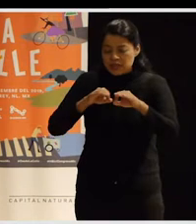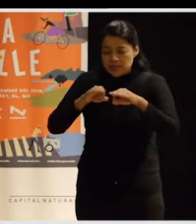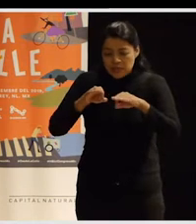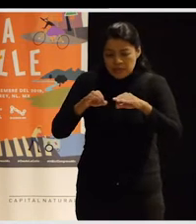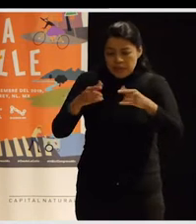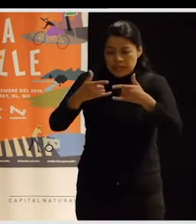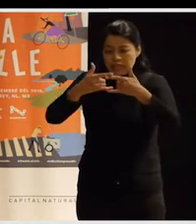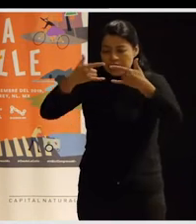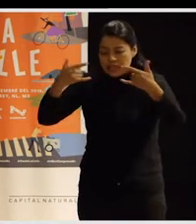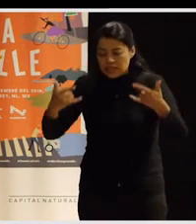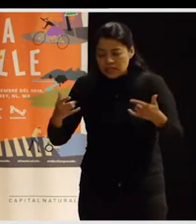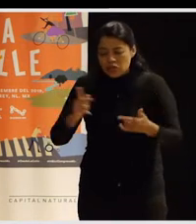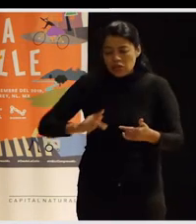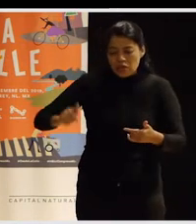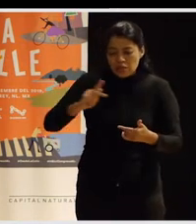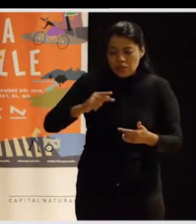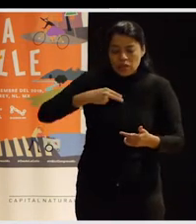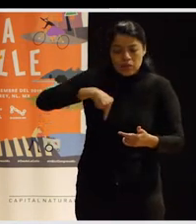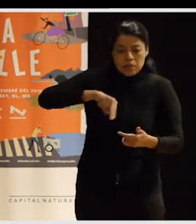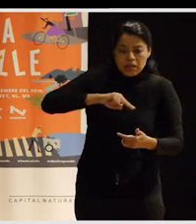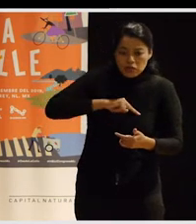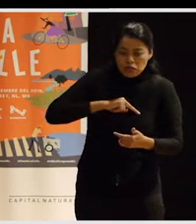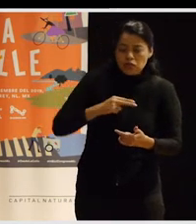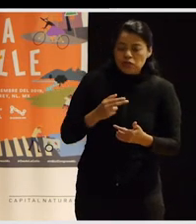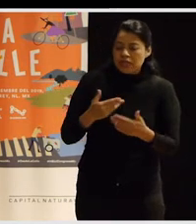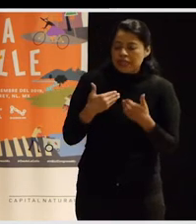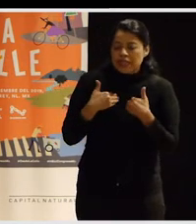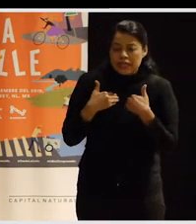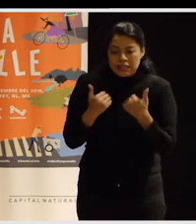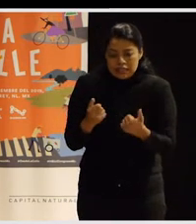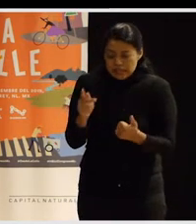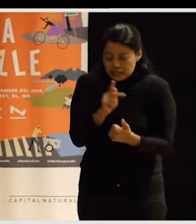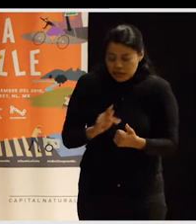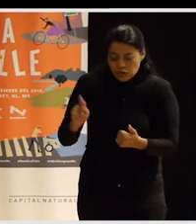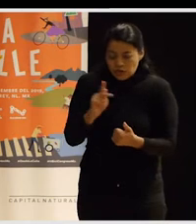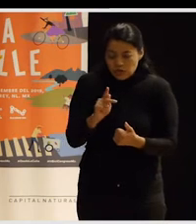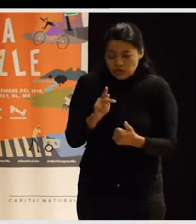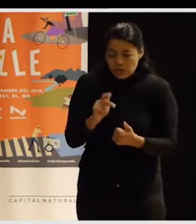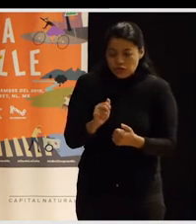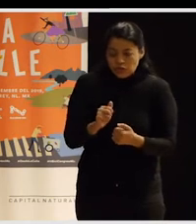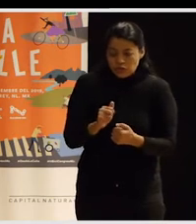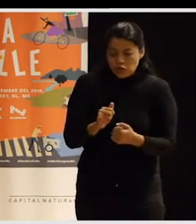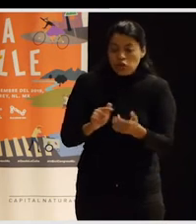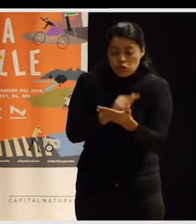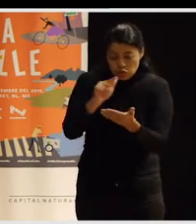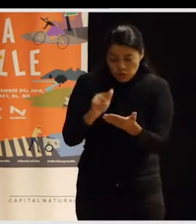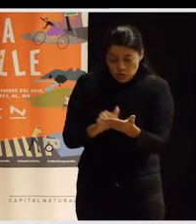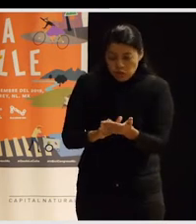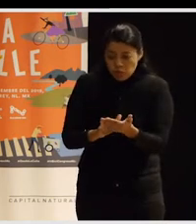histórica del pueblo, ¿no? Para nosotras es fundamental entender que la ciudad o los pueblos son espacios